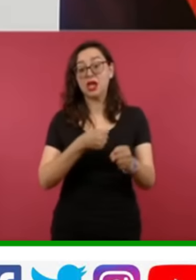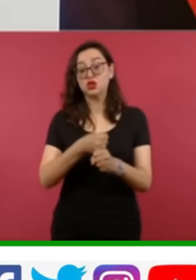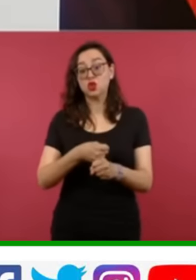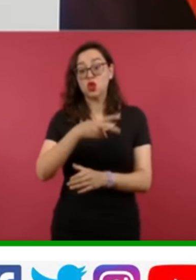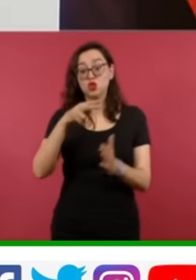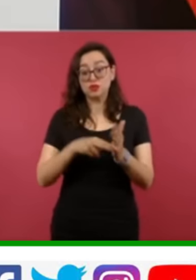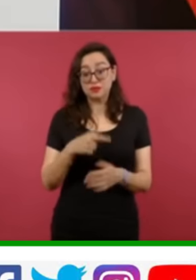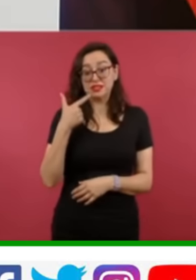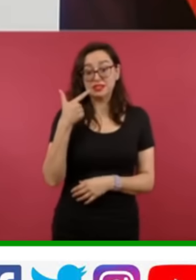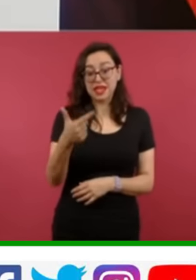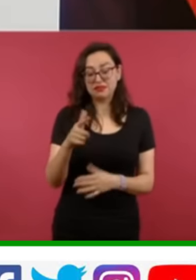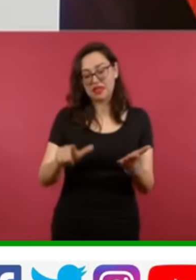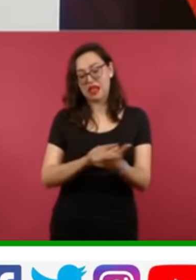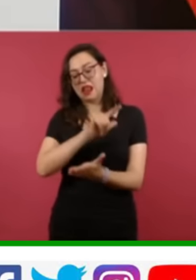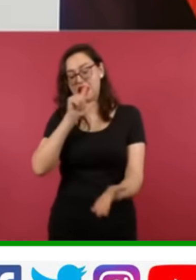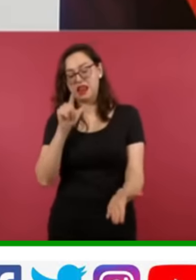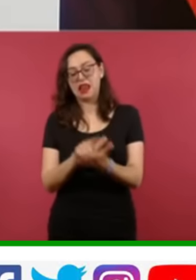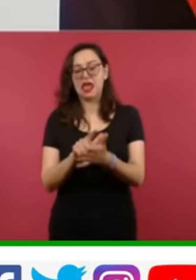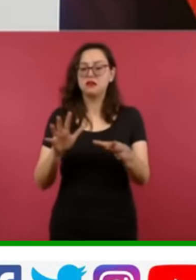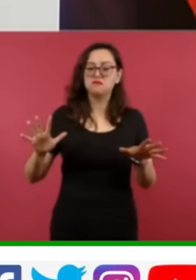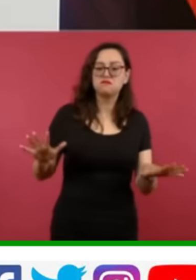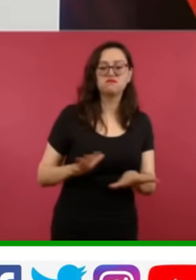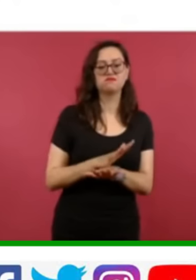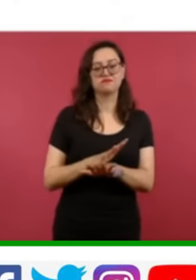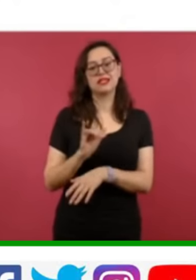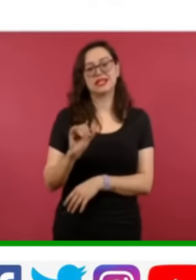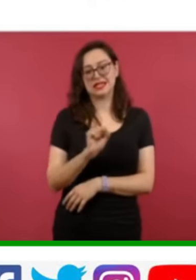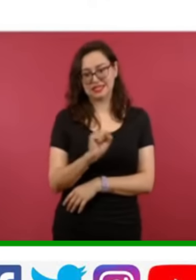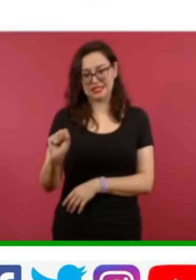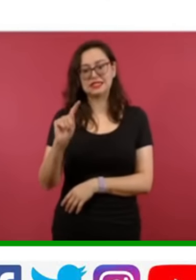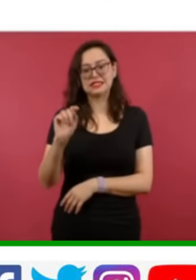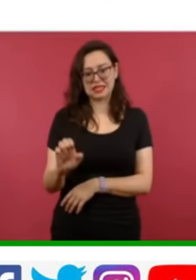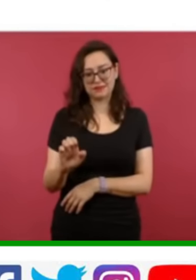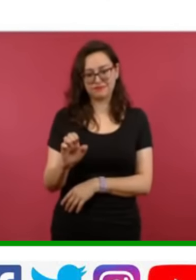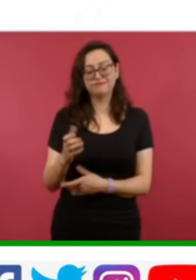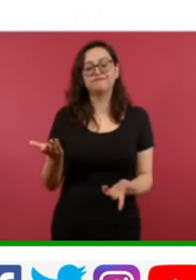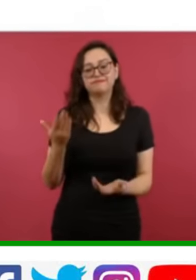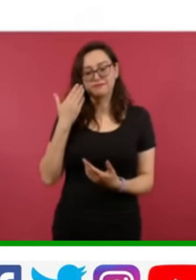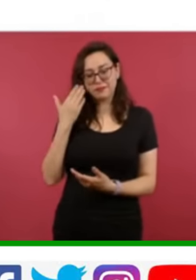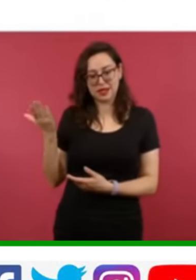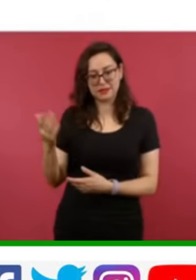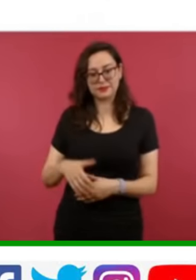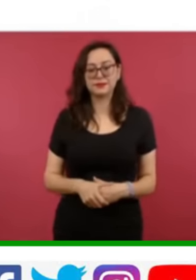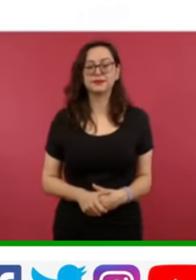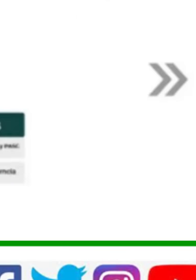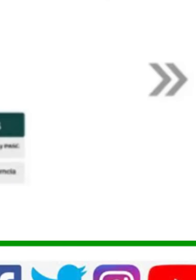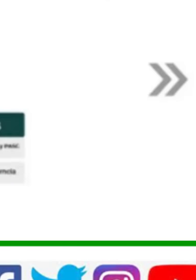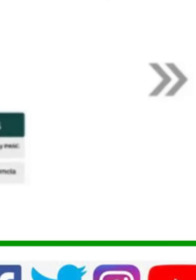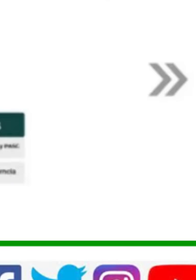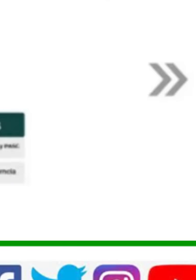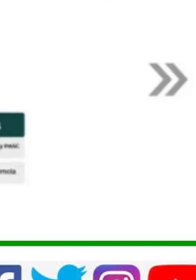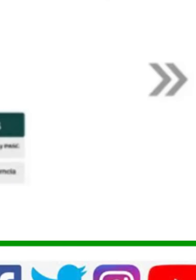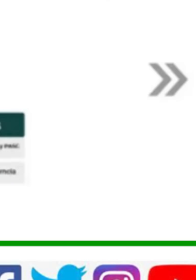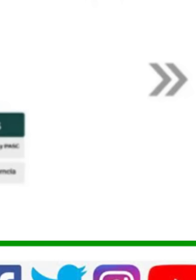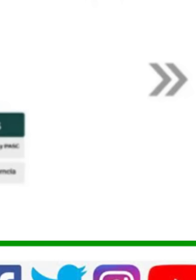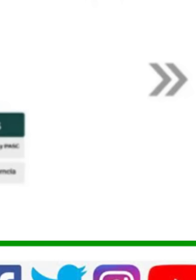trabajadores al servicio del Estado. Fue una propuesta elaborada en 2004 por Vicente Fox con el financiamiento y la asesoría